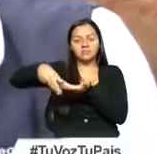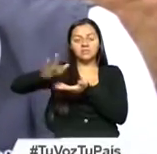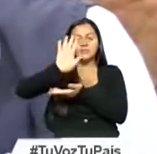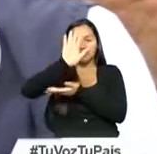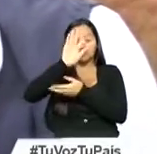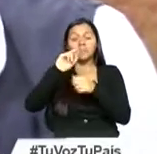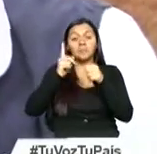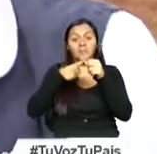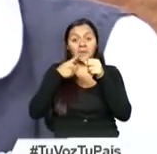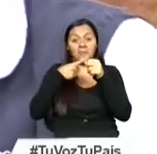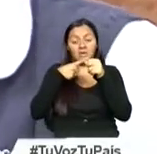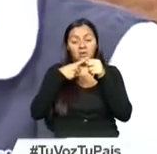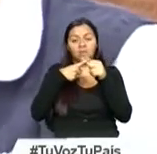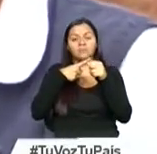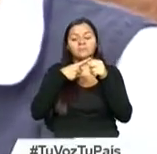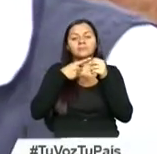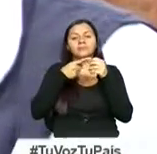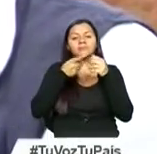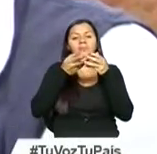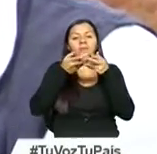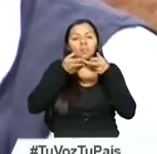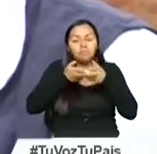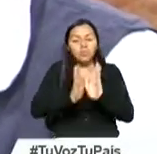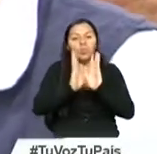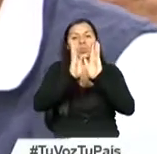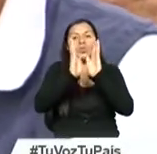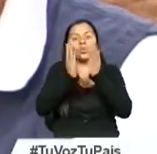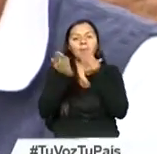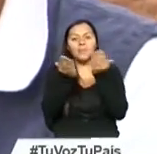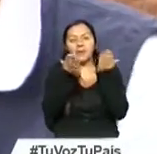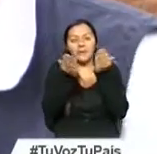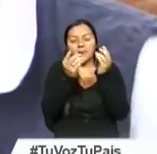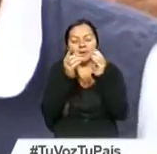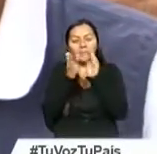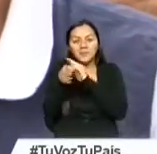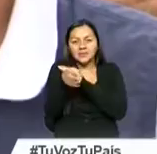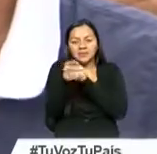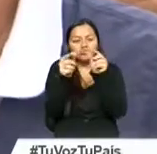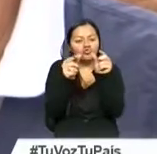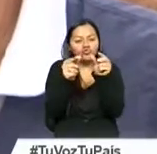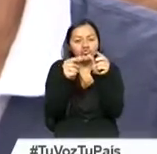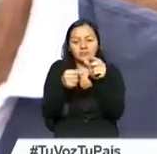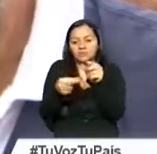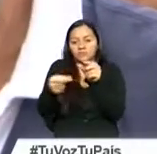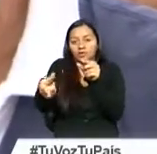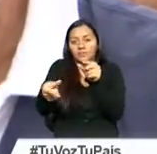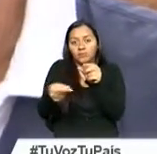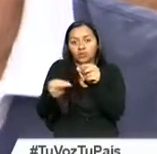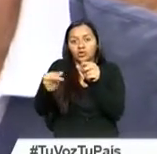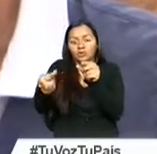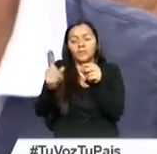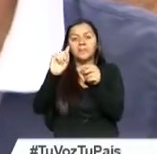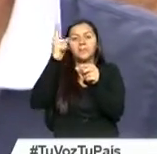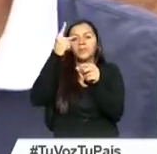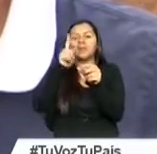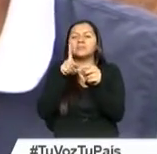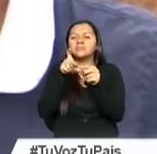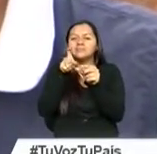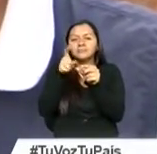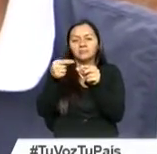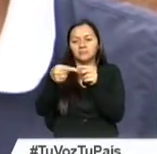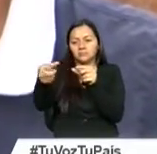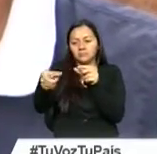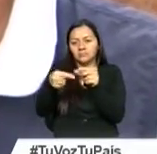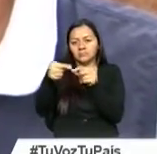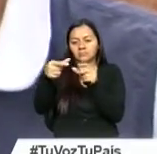Sacamos los alevinos de las primeras reproducciones y estos los alimentamos con alimento vivo inicialmente, luego